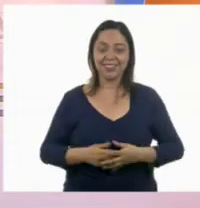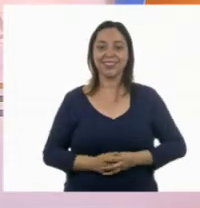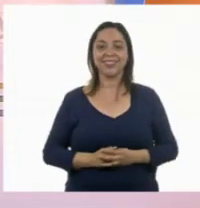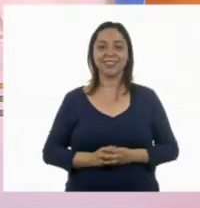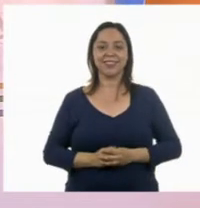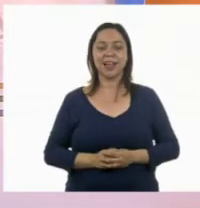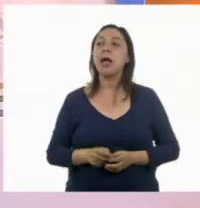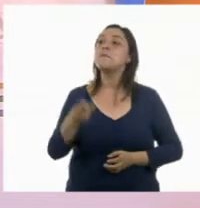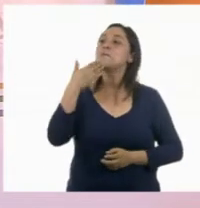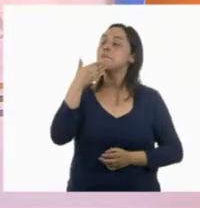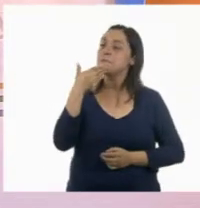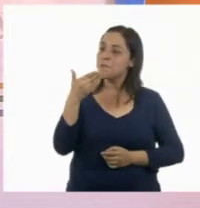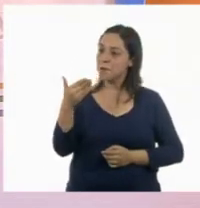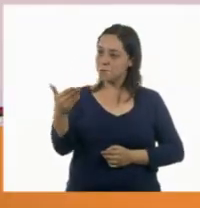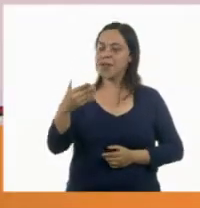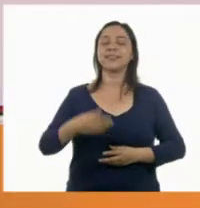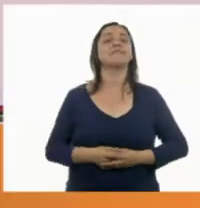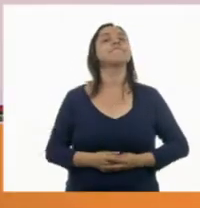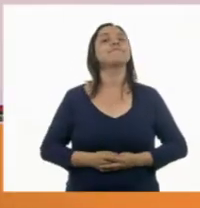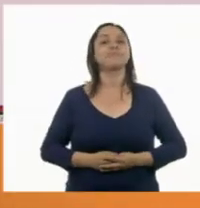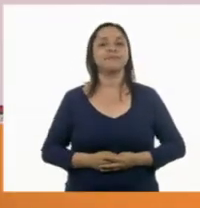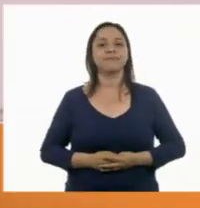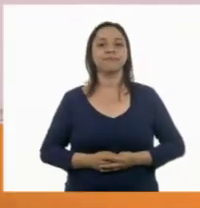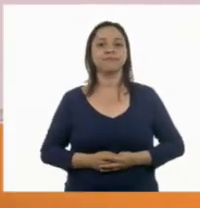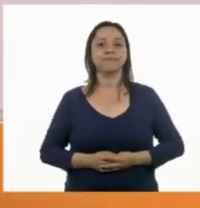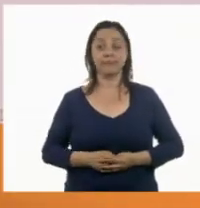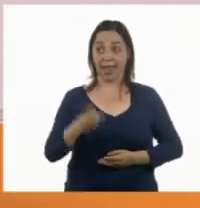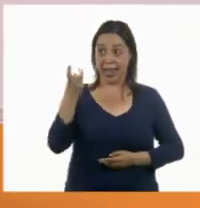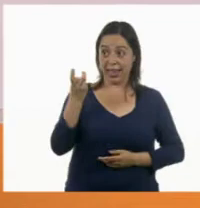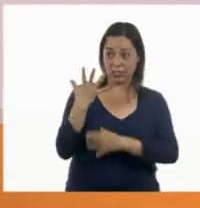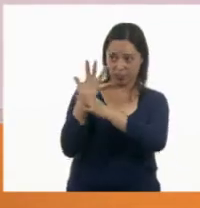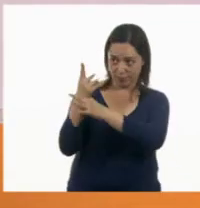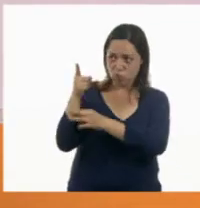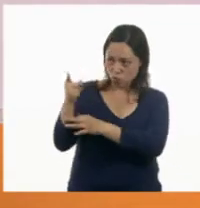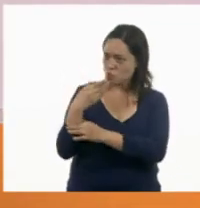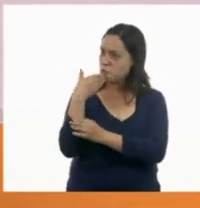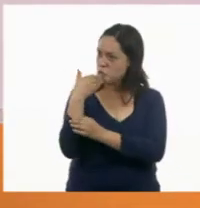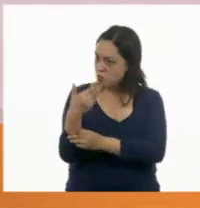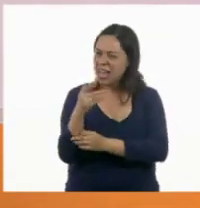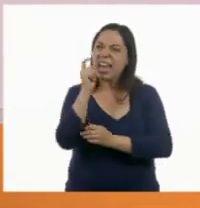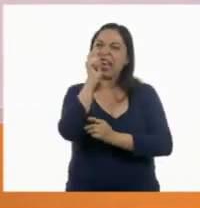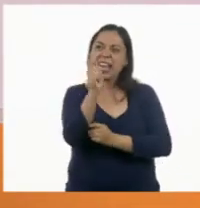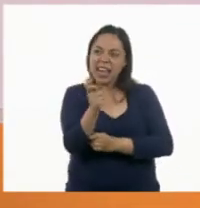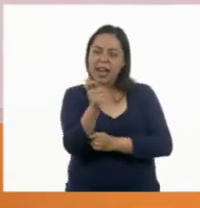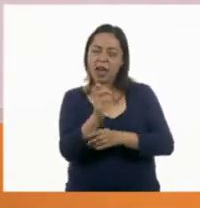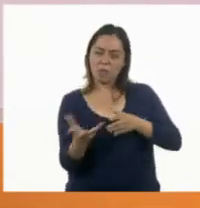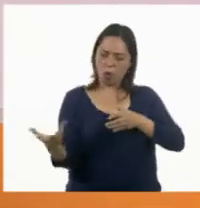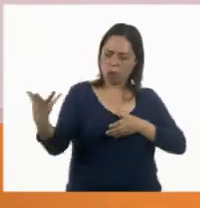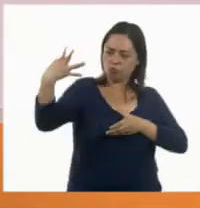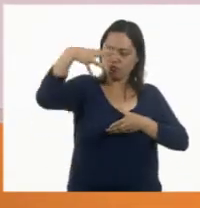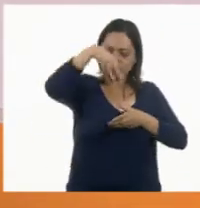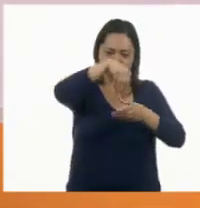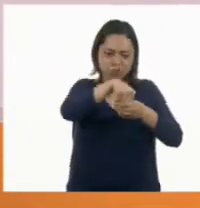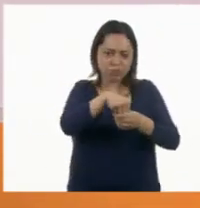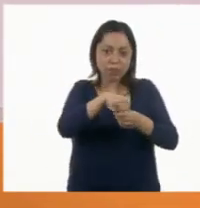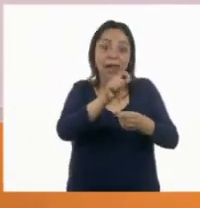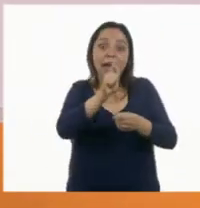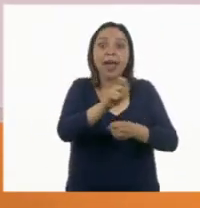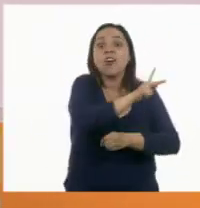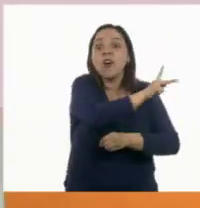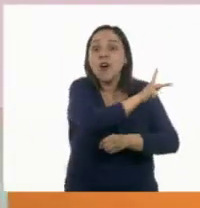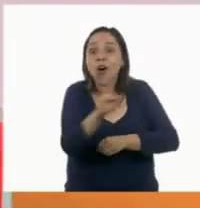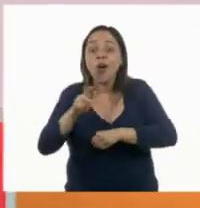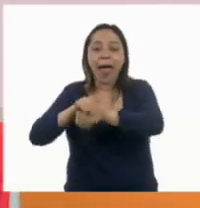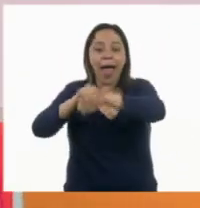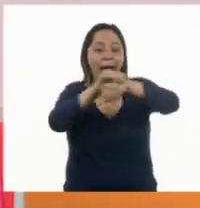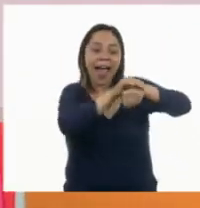Muy bien, entonces quiere decir que lo que dijiste es correcto. Incluirnos quiere decir que todos podemos ser amigos